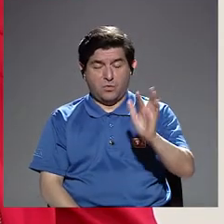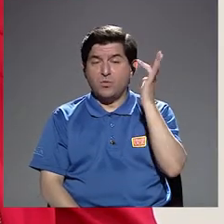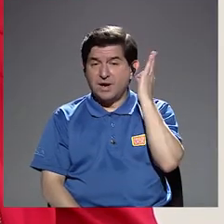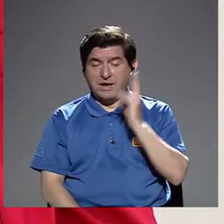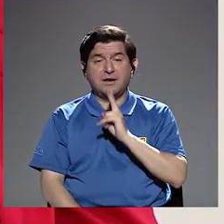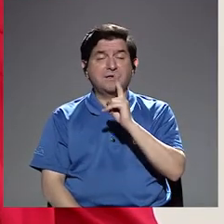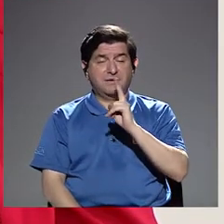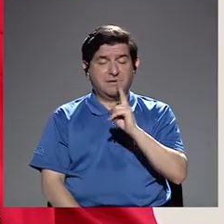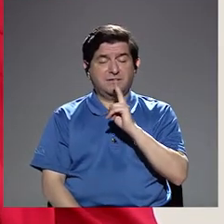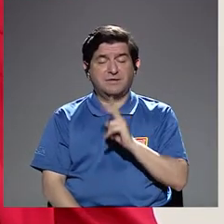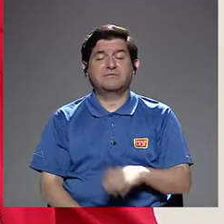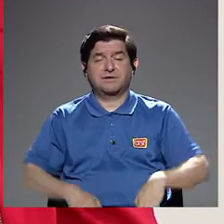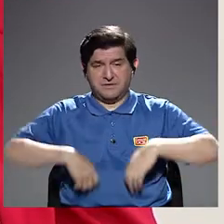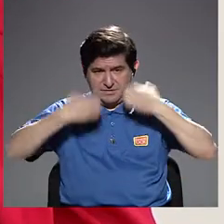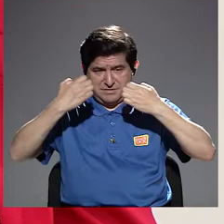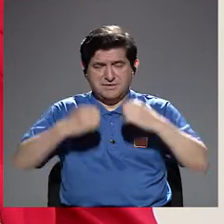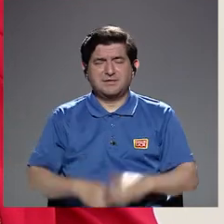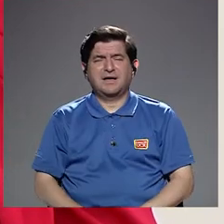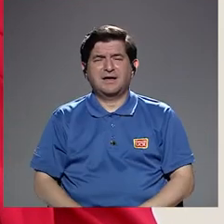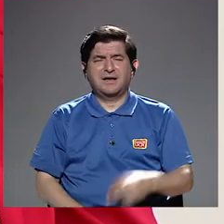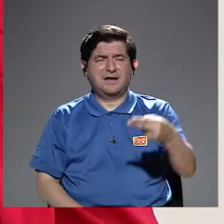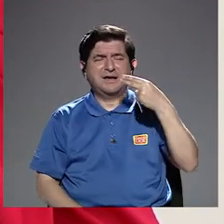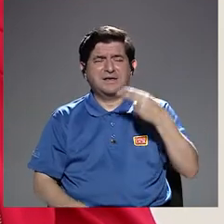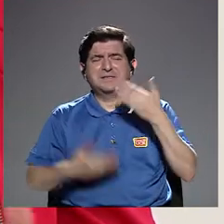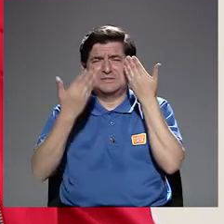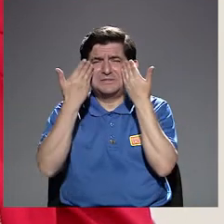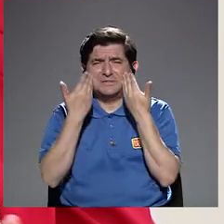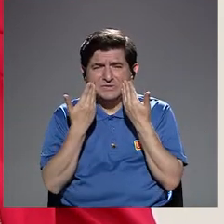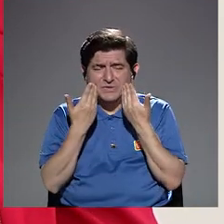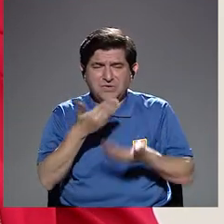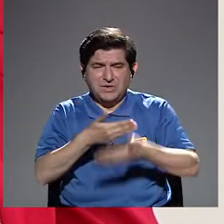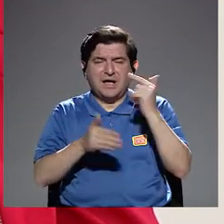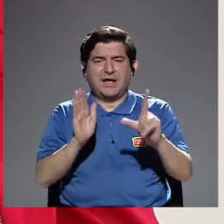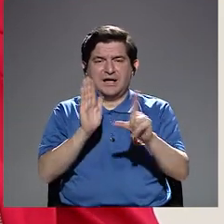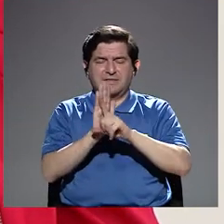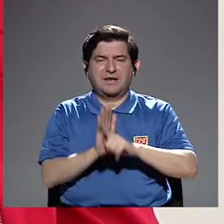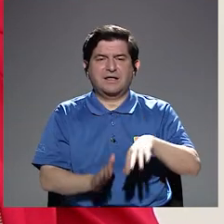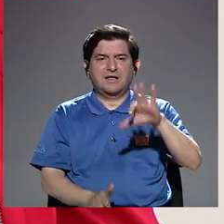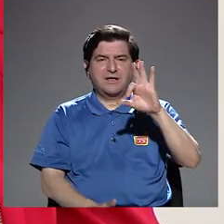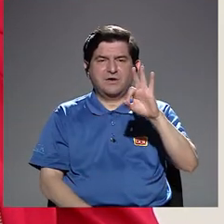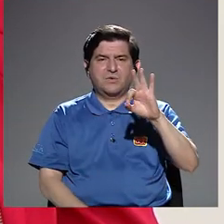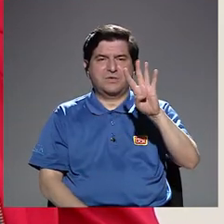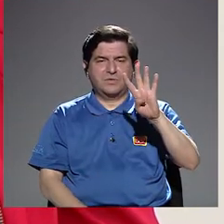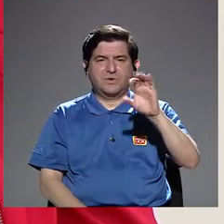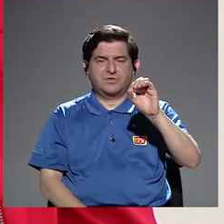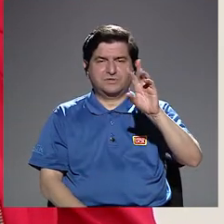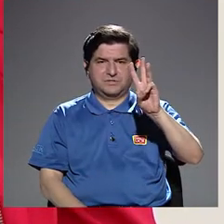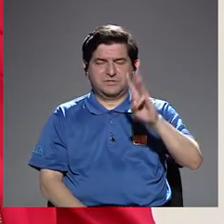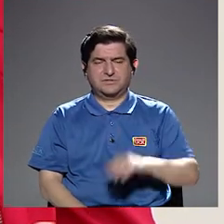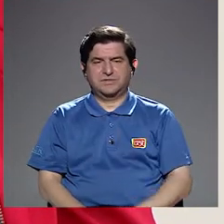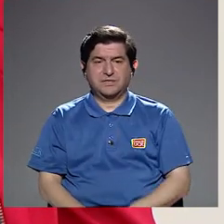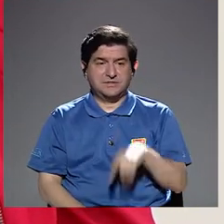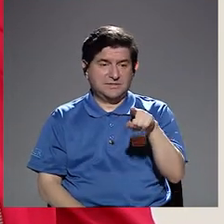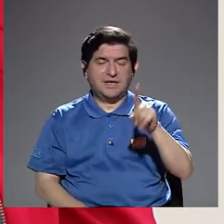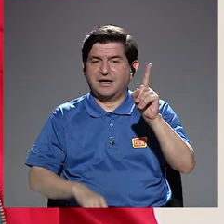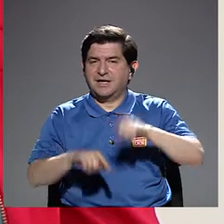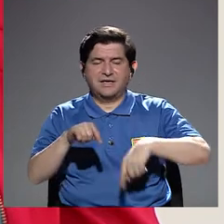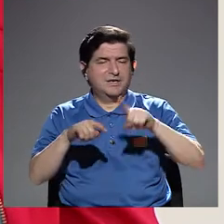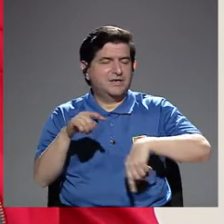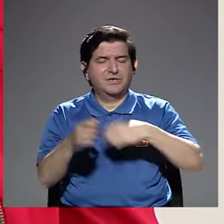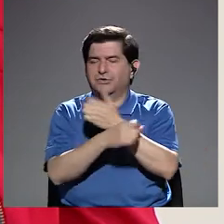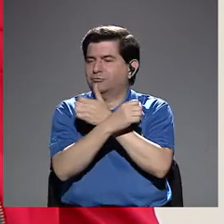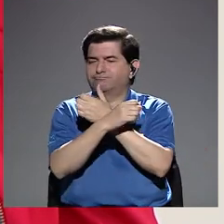historia de ella. Una historia muy triste, antes de la ley 9406, una historia donde no se pudo